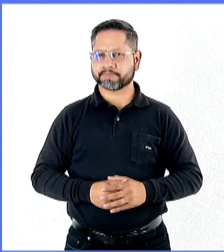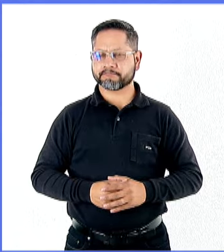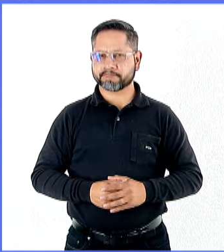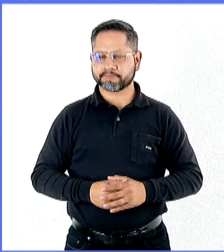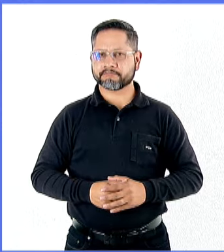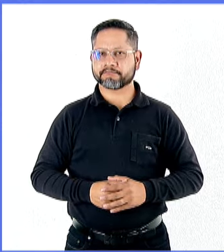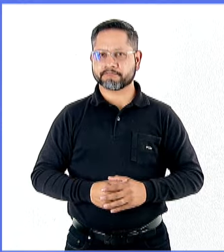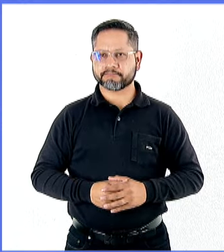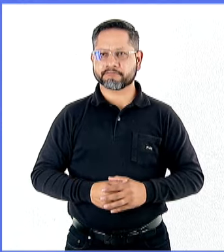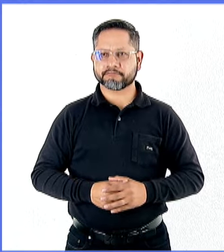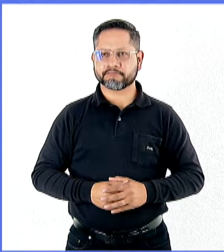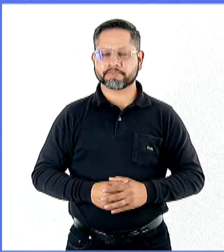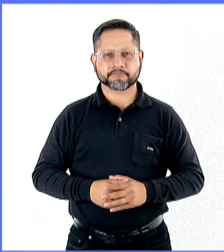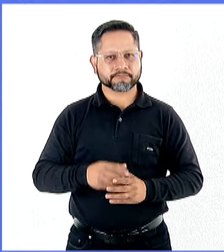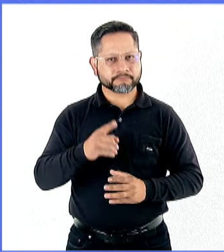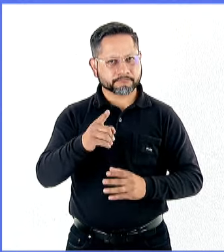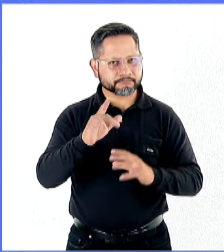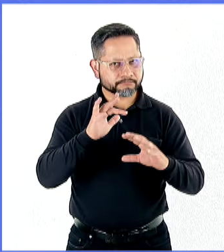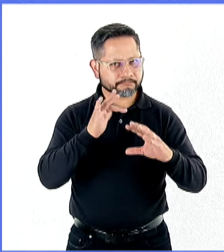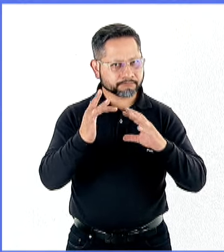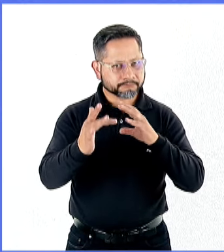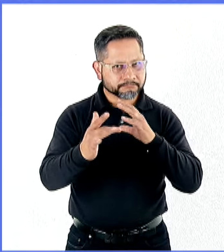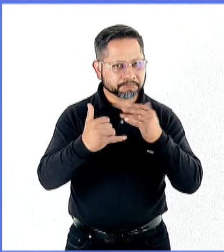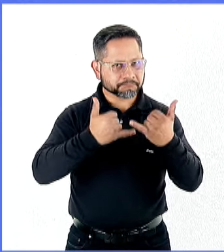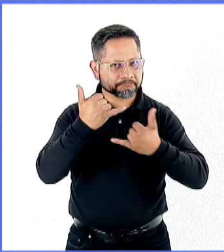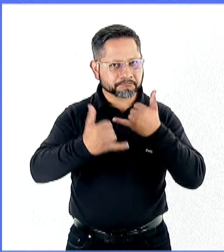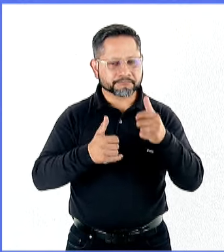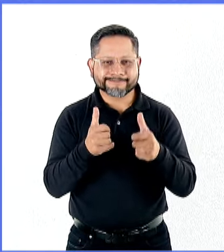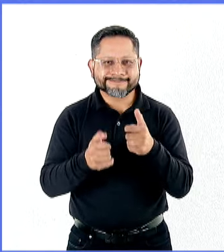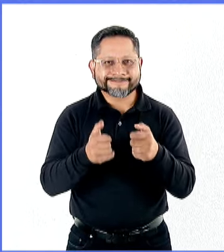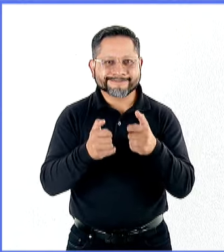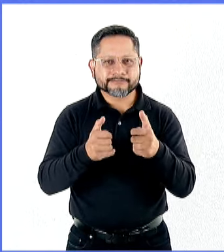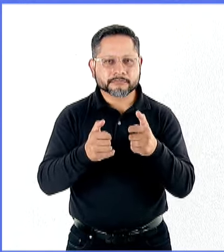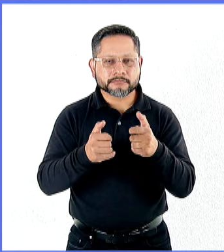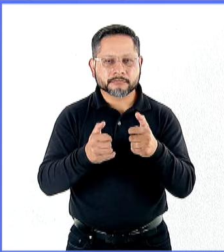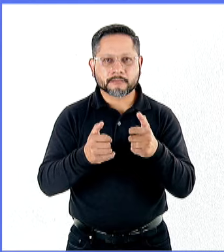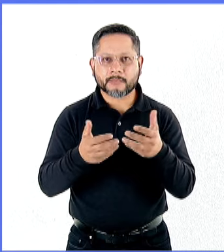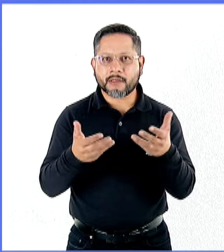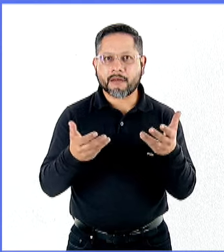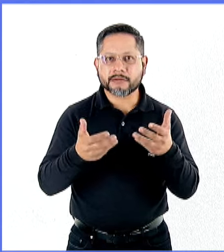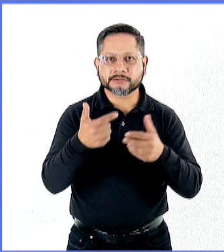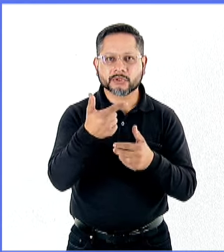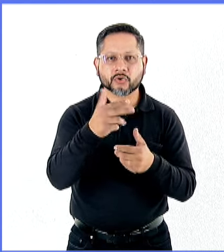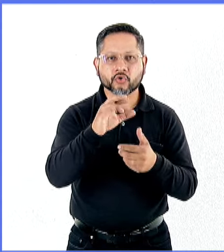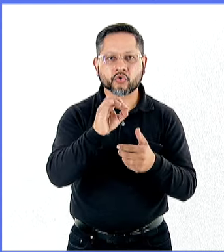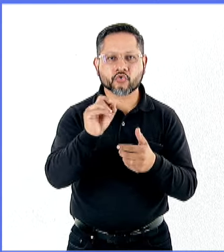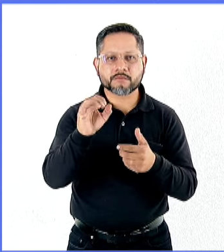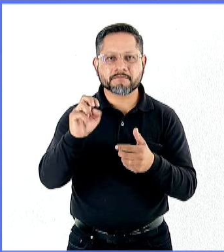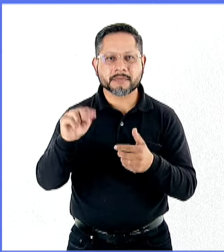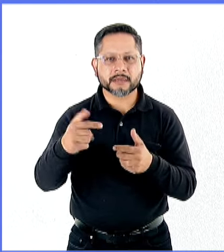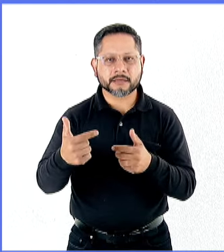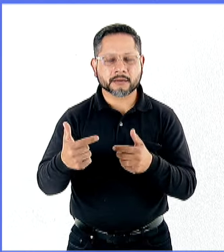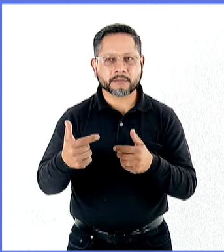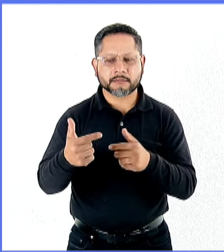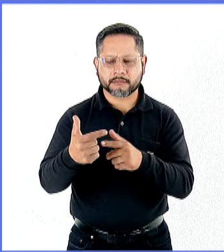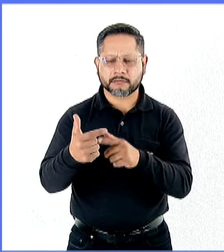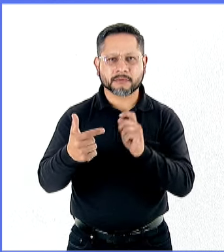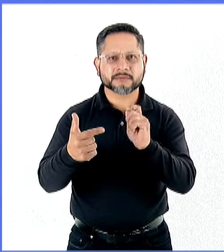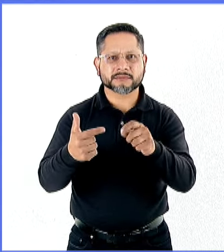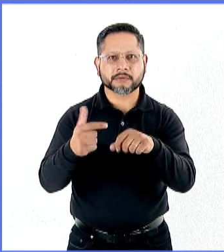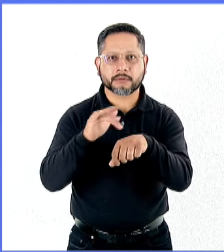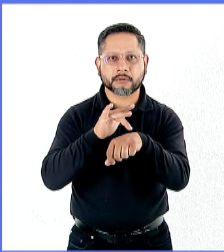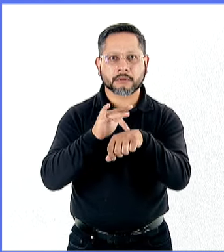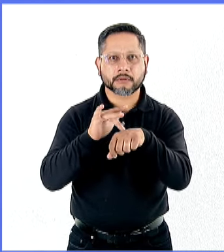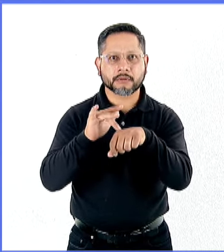El uso excesivo de redes sociales y videojuegos puede facilitar el grooming, un problema que puede llevar a extorsión, pornografía